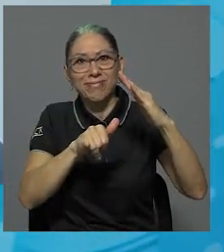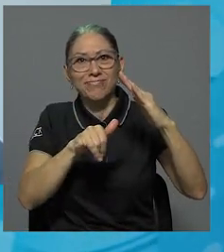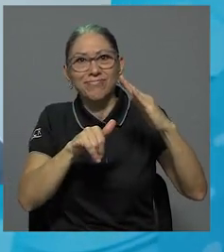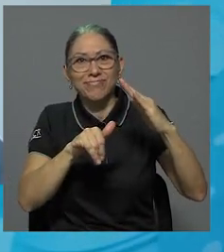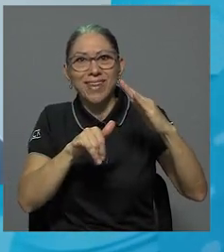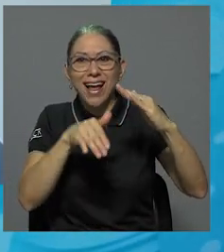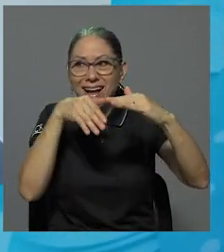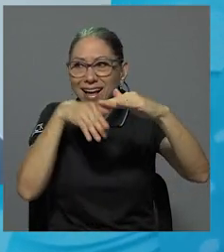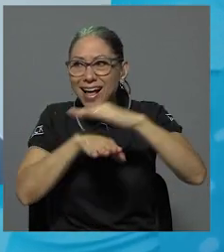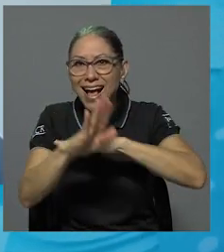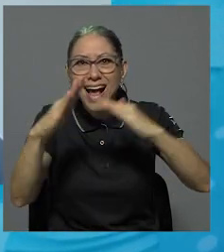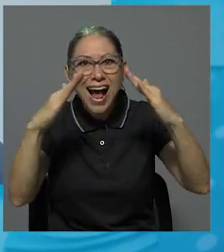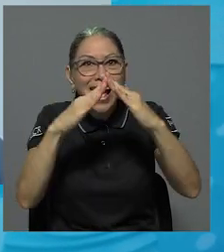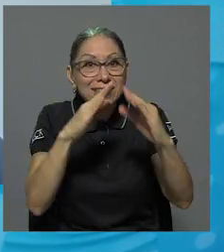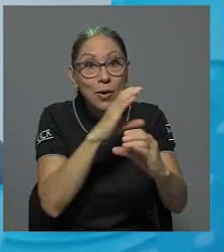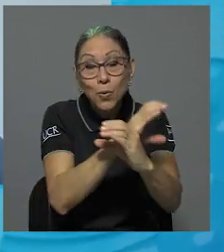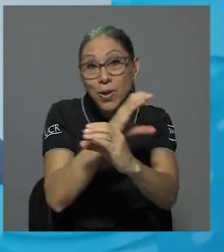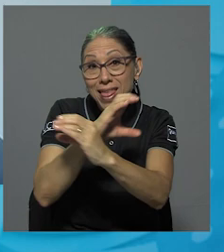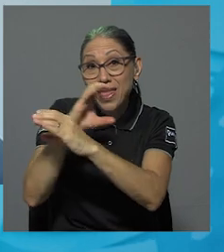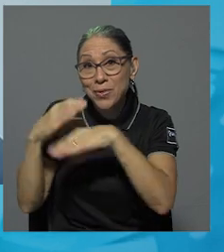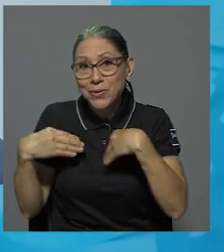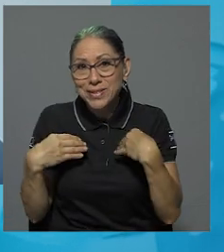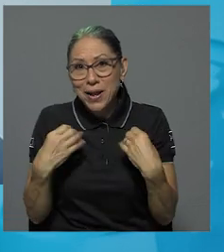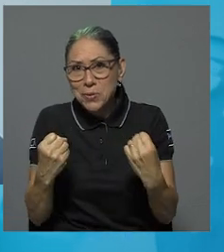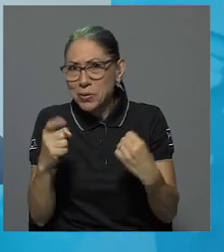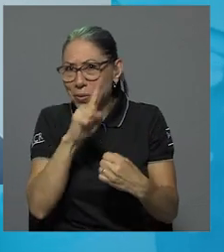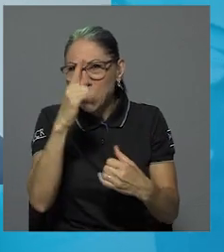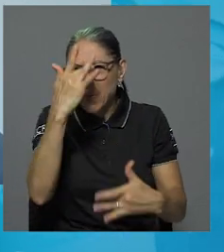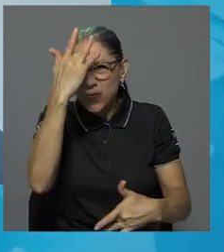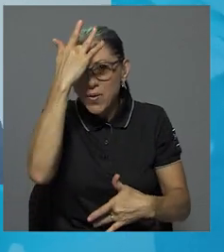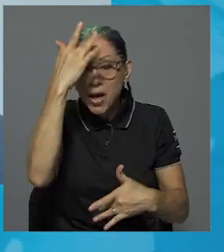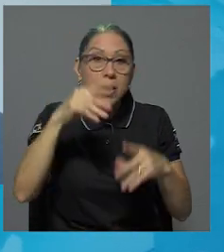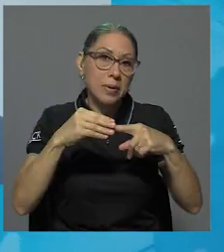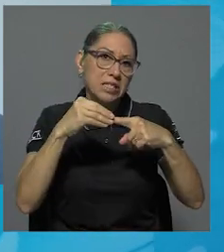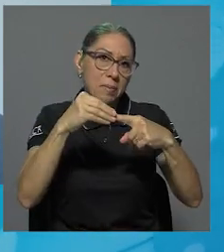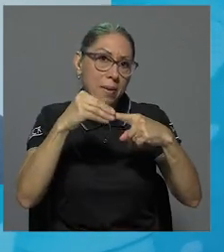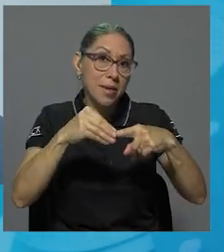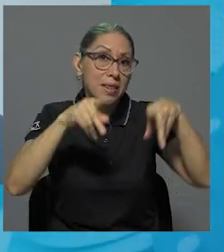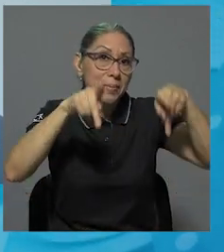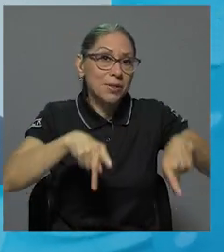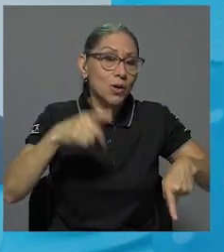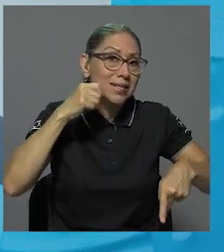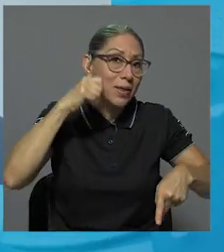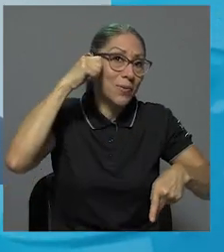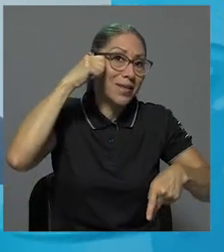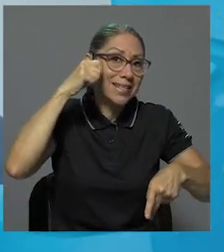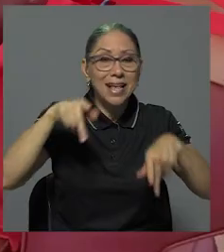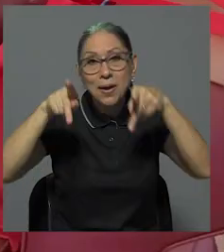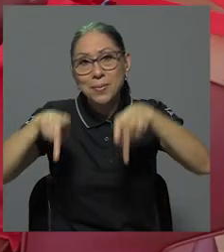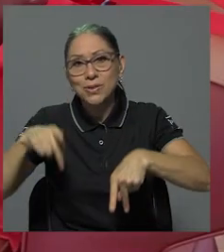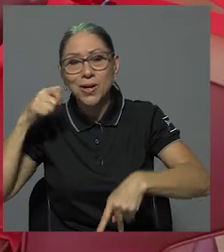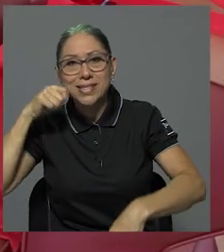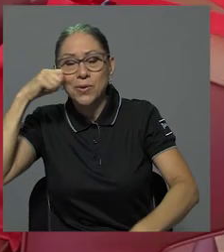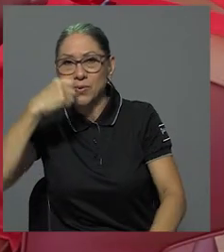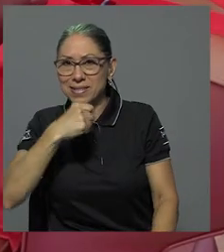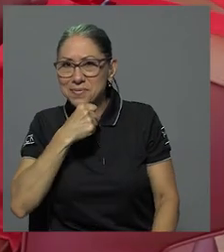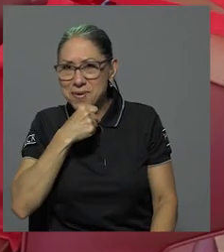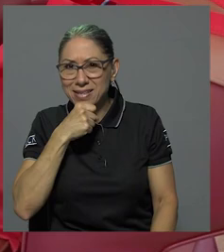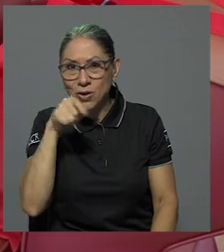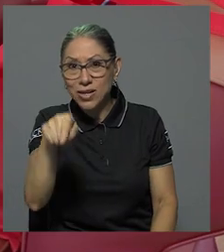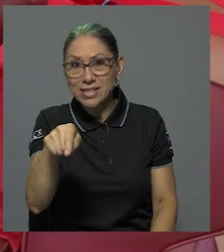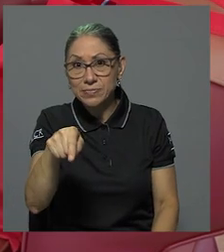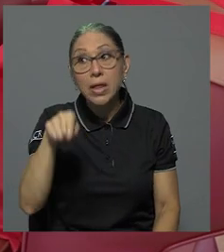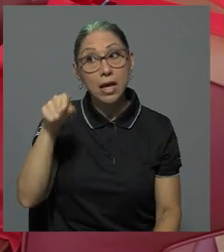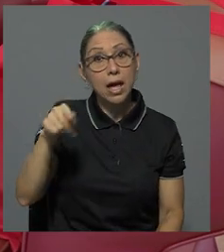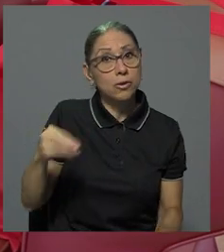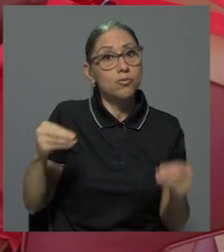estar en nuestra casa cuidándonos y principalmente los adultos mayores, que siempre han sido una de las poblaciones